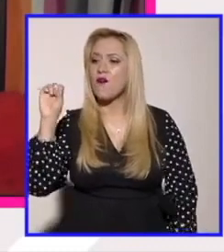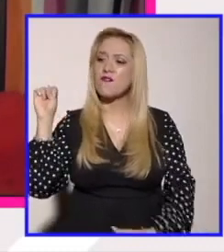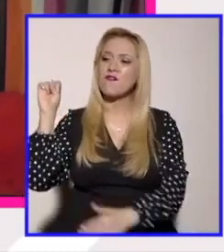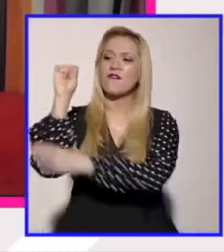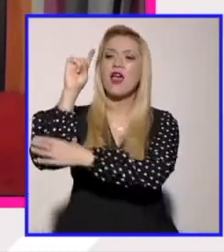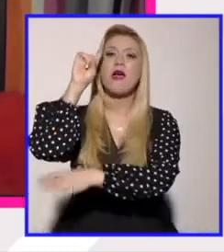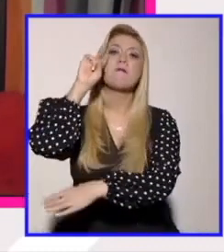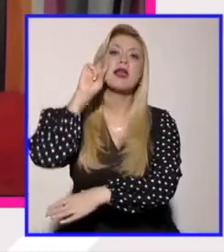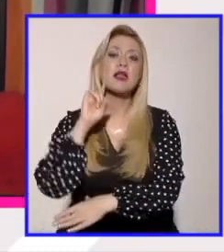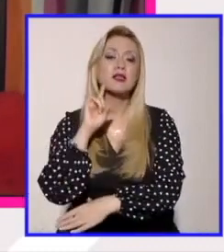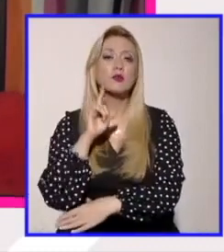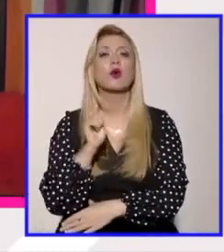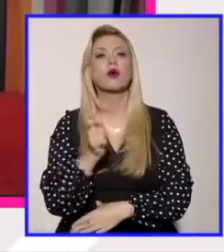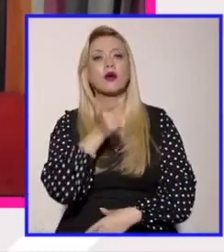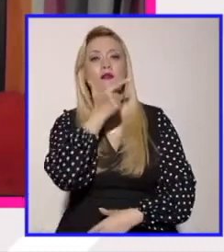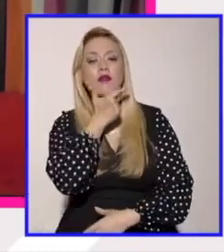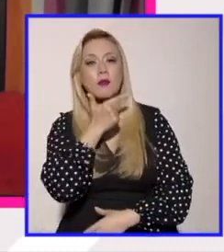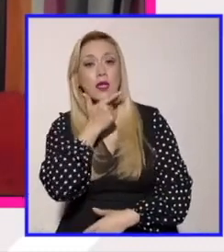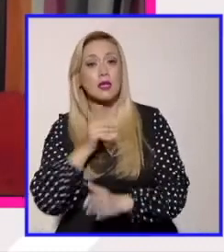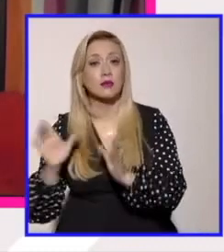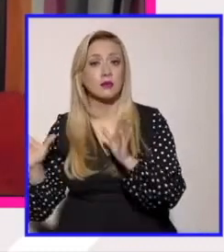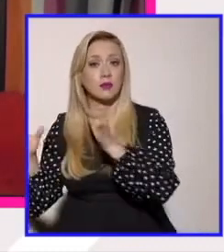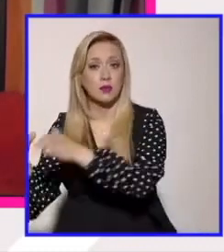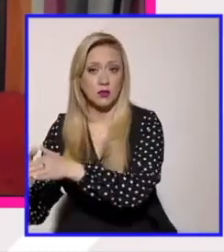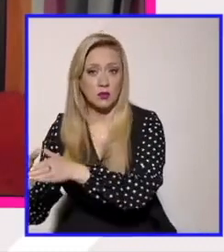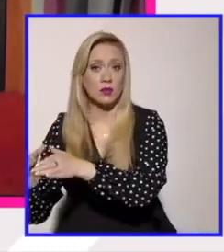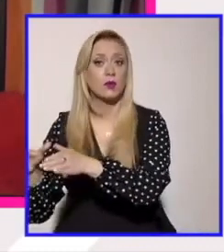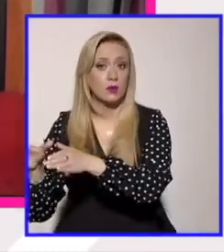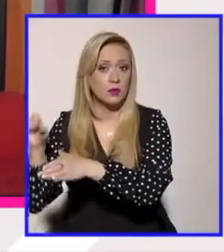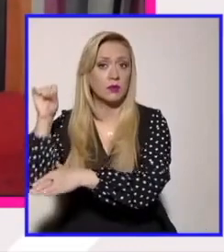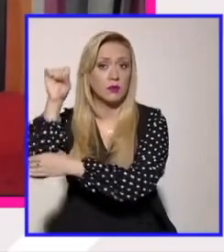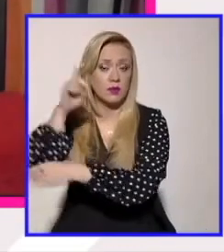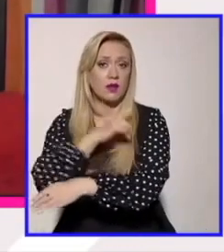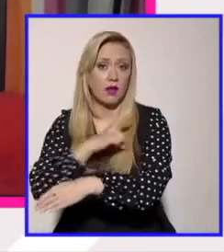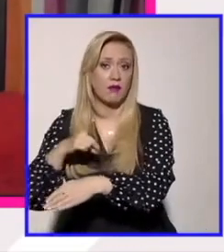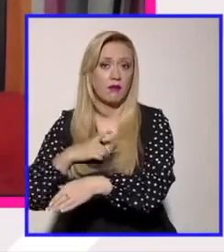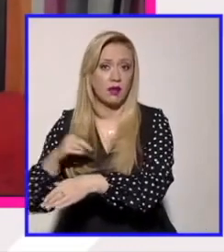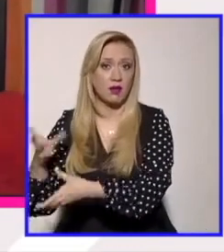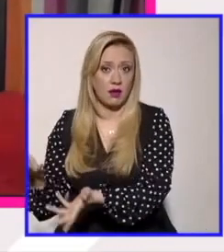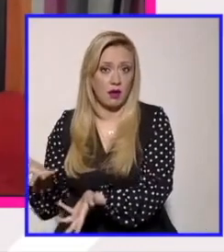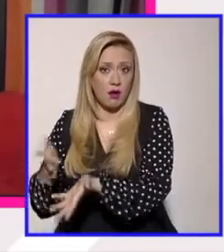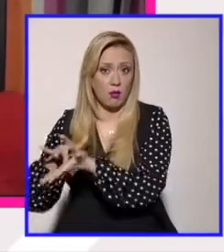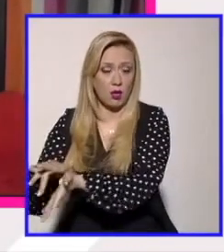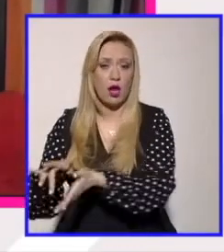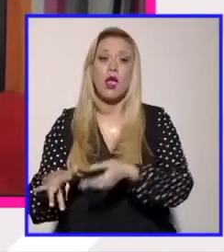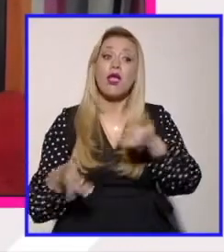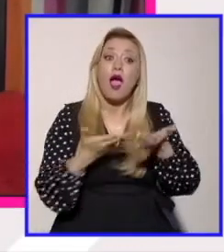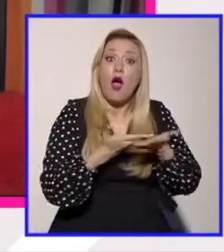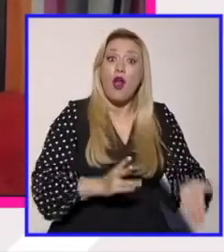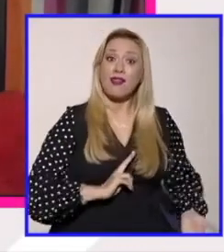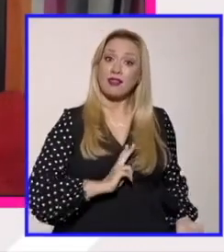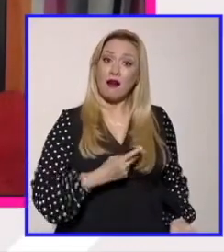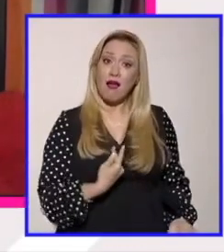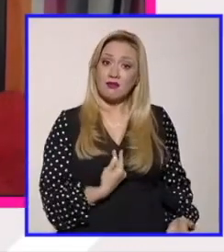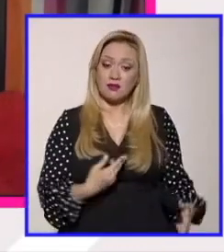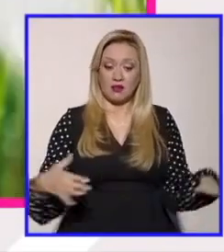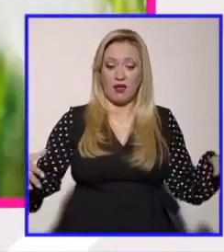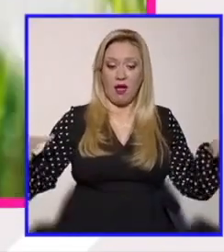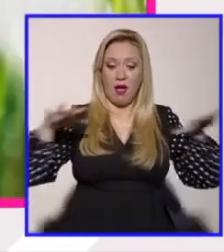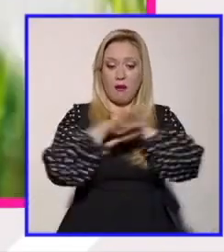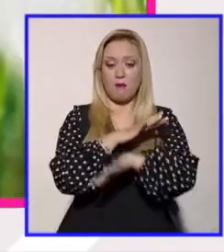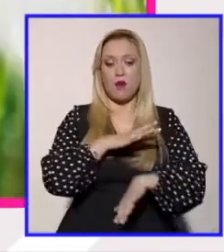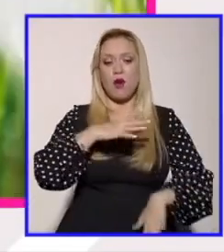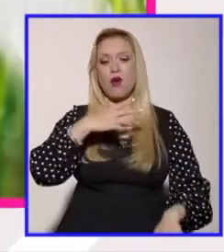creo que el transfeminismo también está añadiendo un nuevo capítulo diciendo bueno las violencias patriarcales se ejercen de